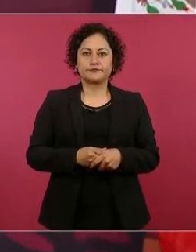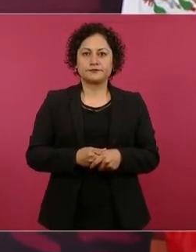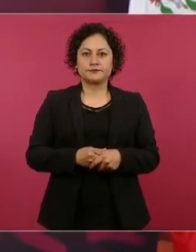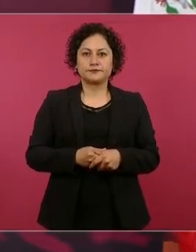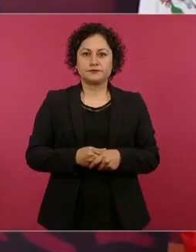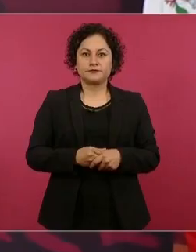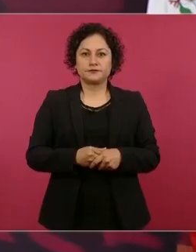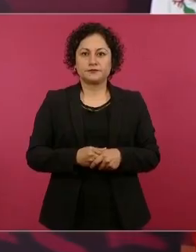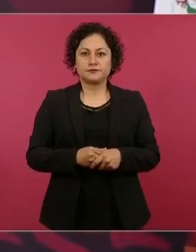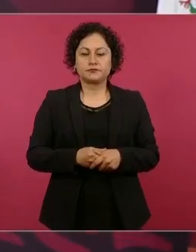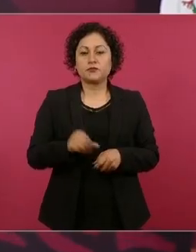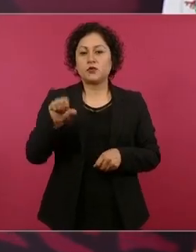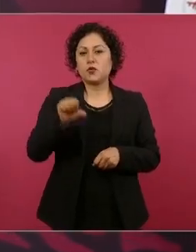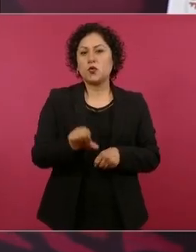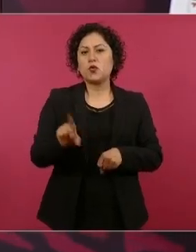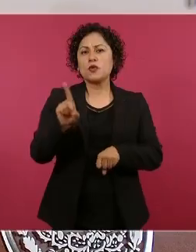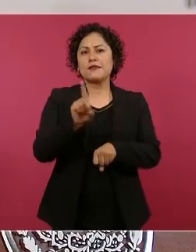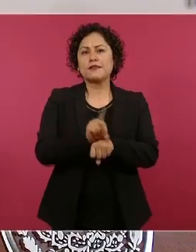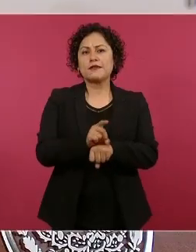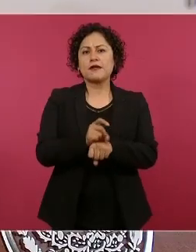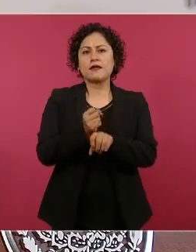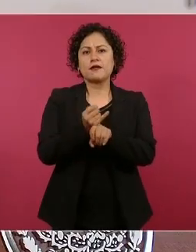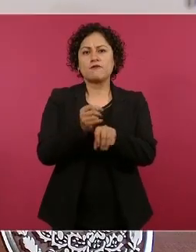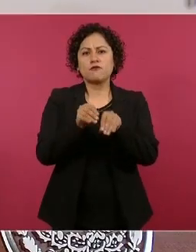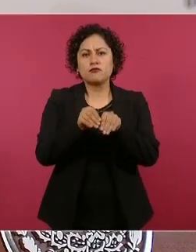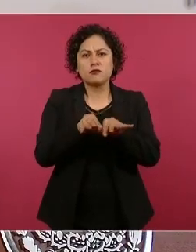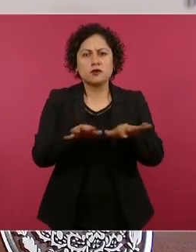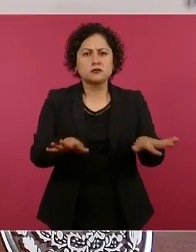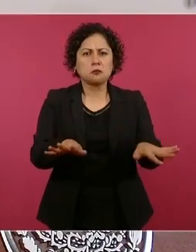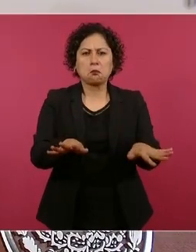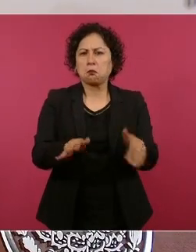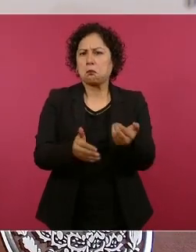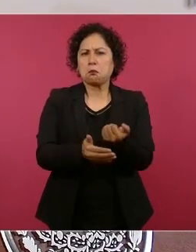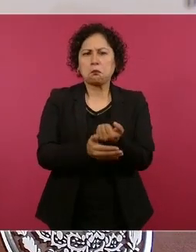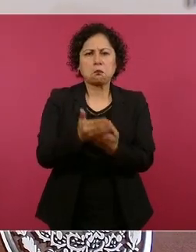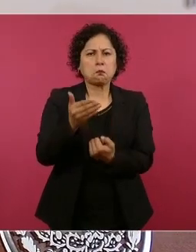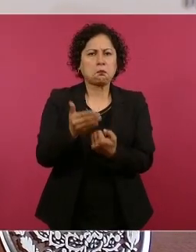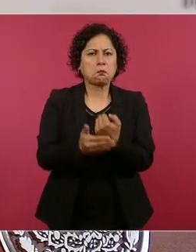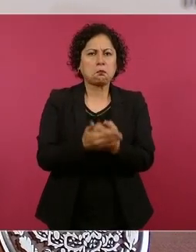informar. Si acaso algo que